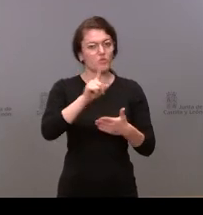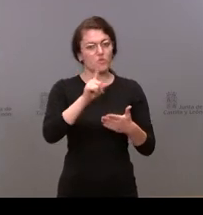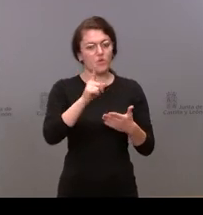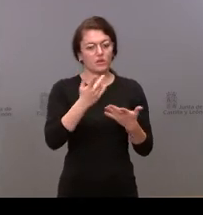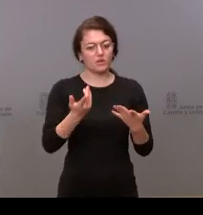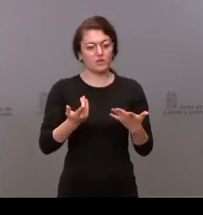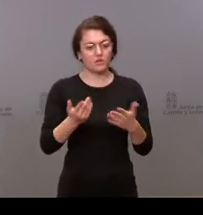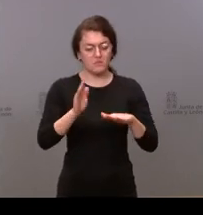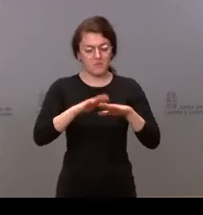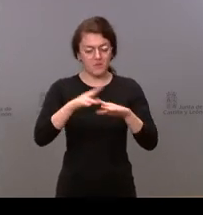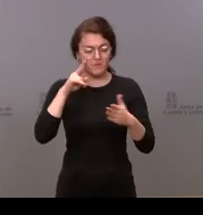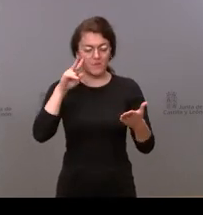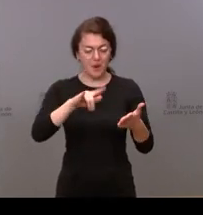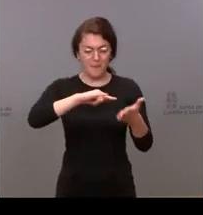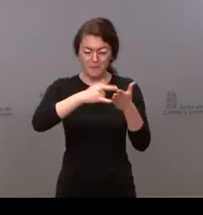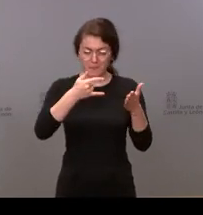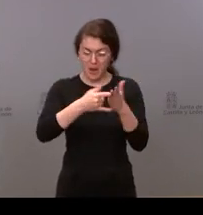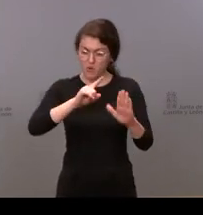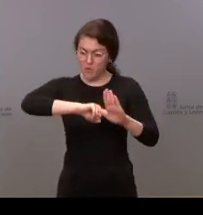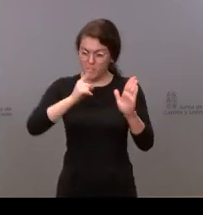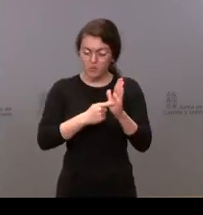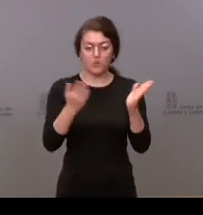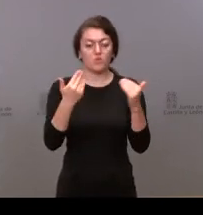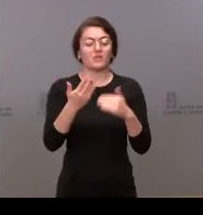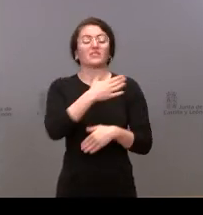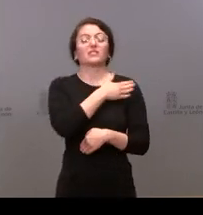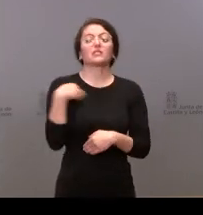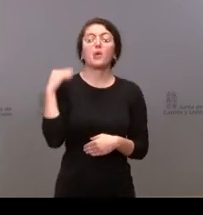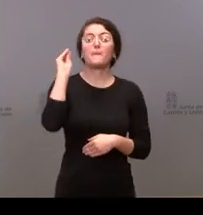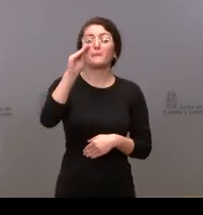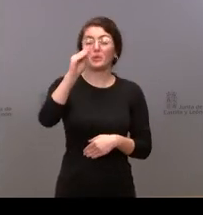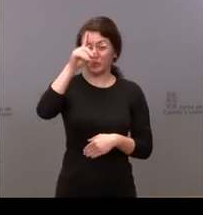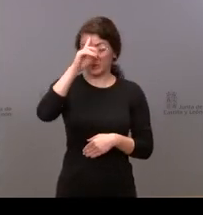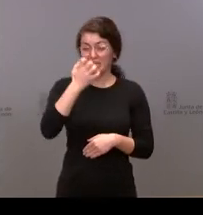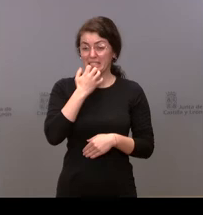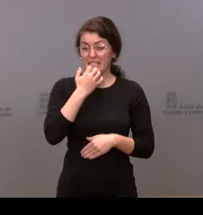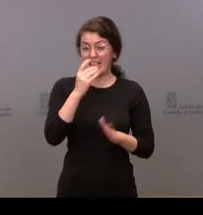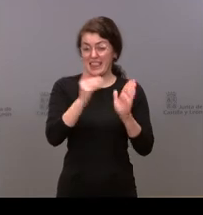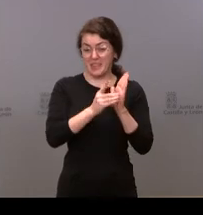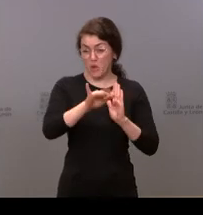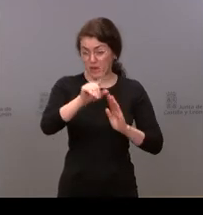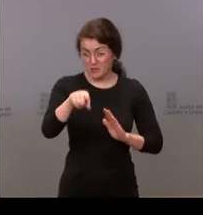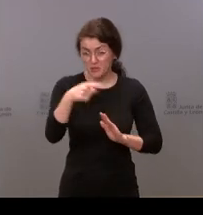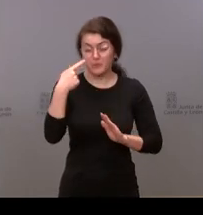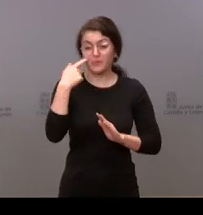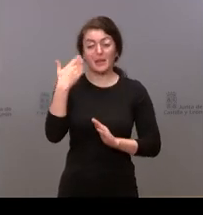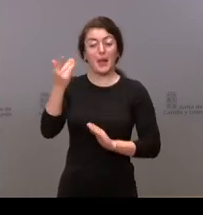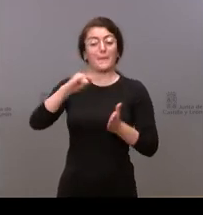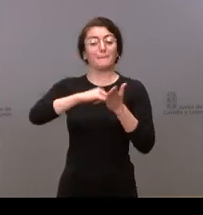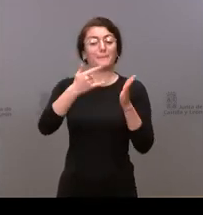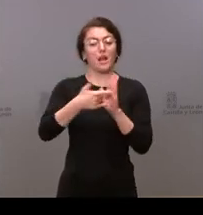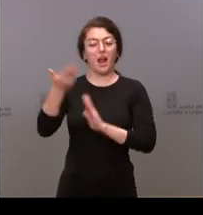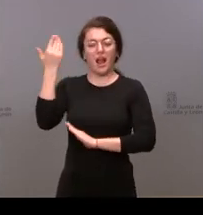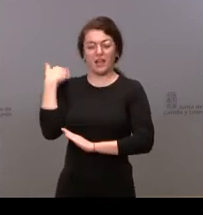promoción quería hacer un par de preguntas no sé si dispondrá de los datos en el anterior se recogía un peso